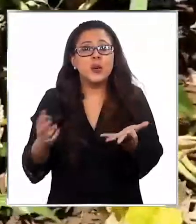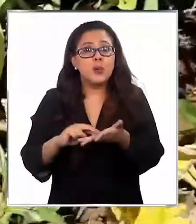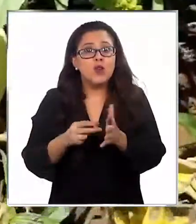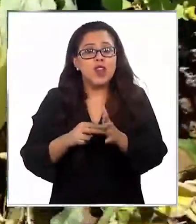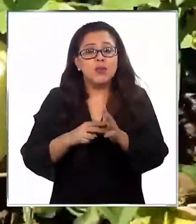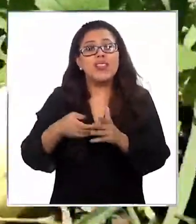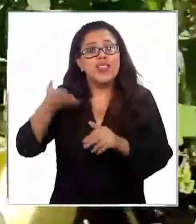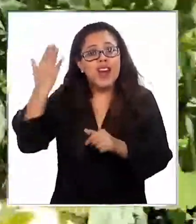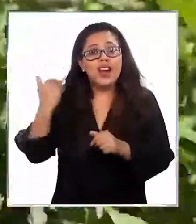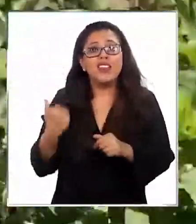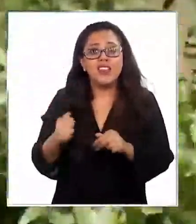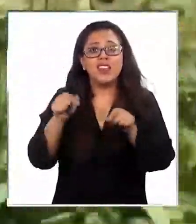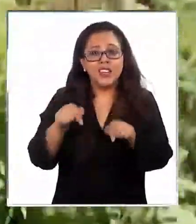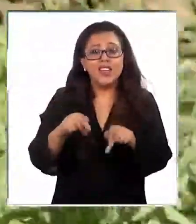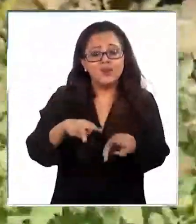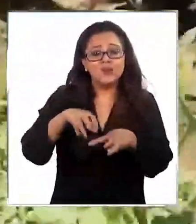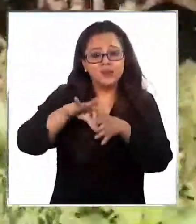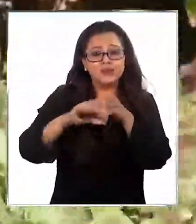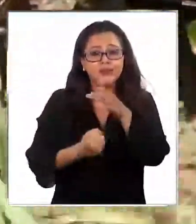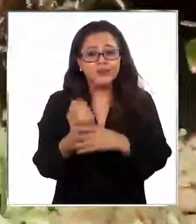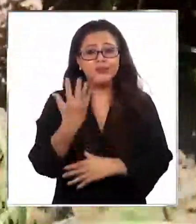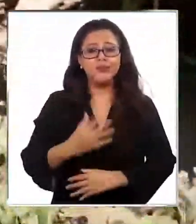fenómenos en la agricultura.